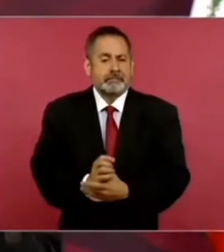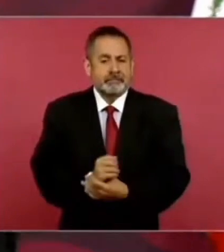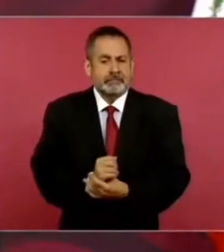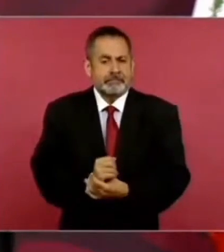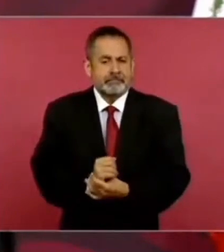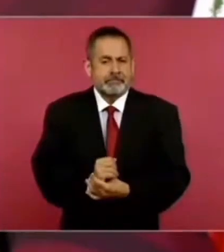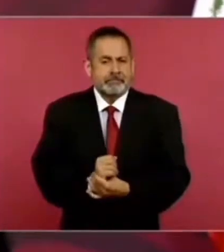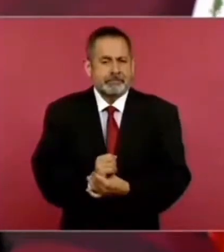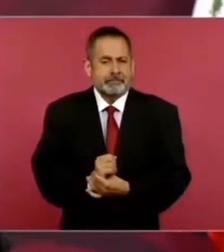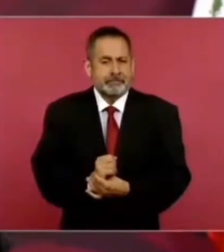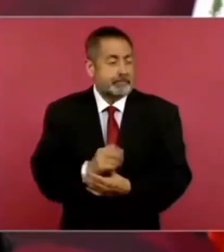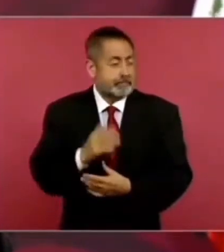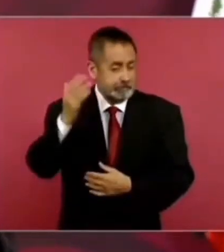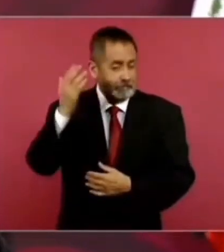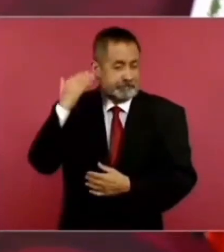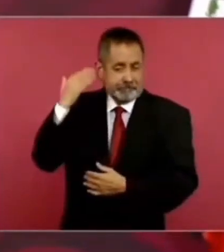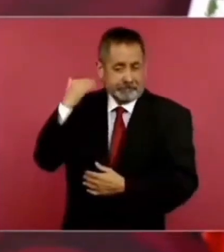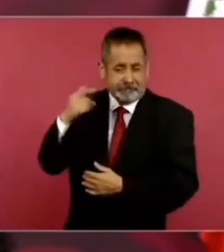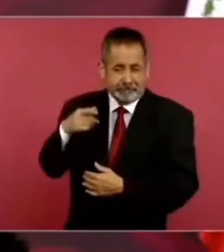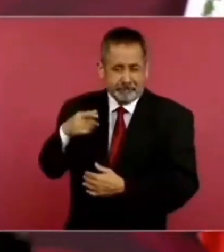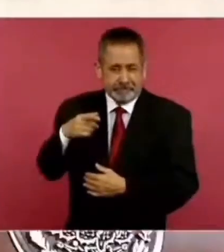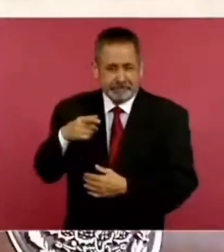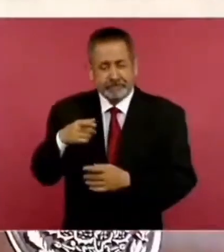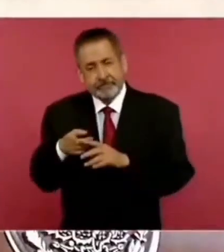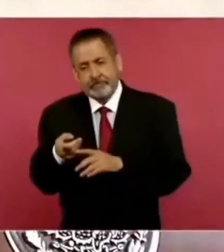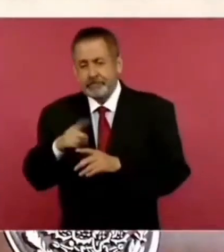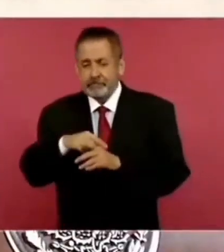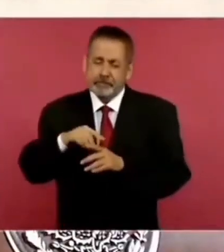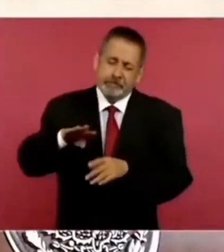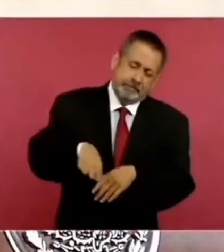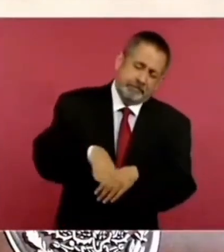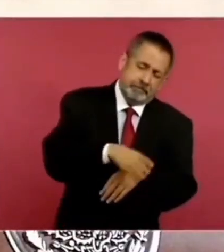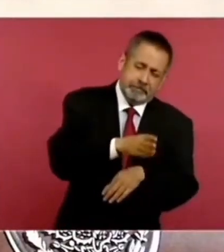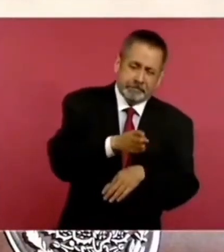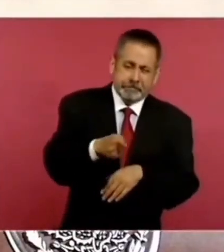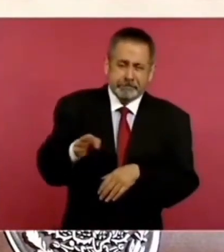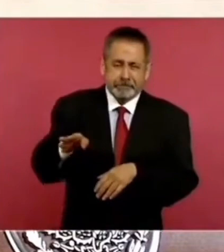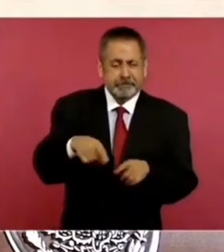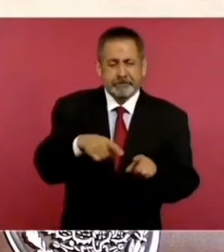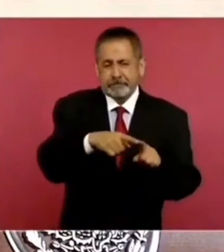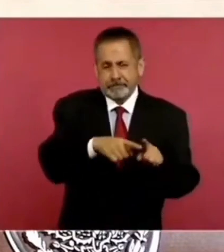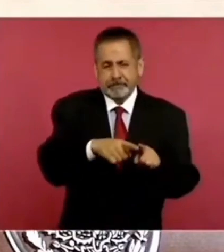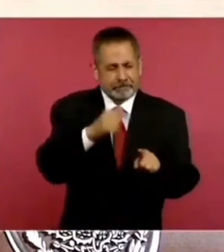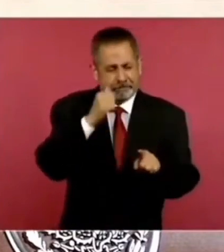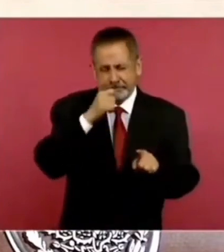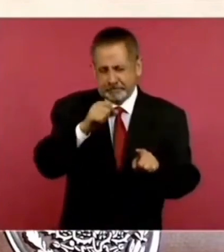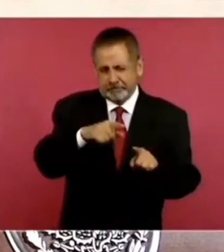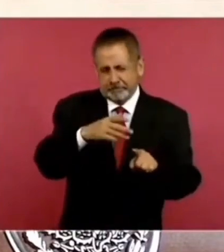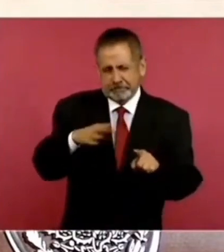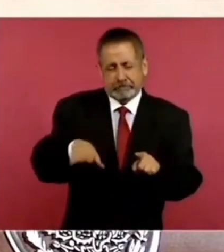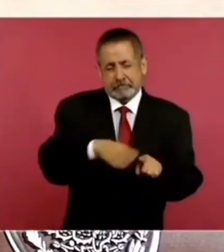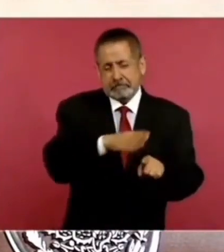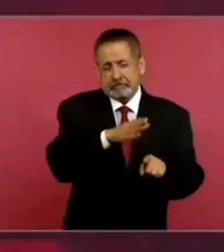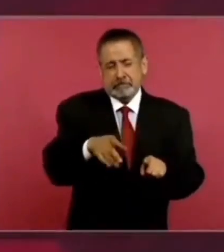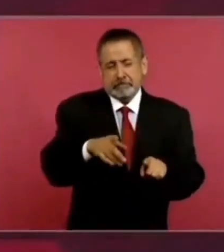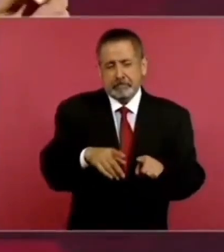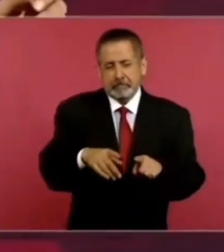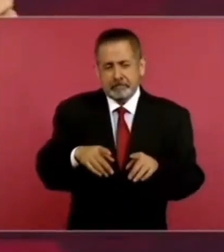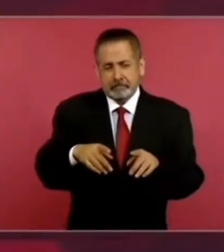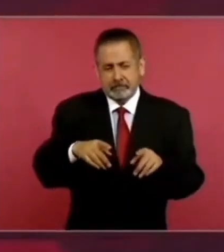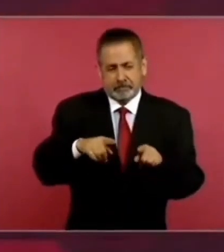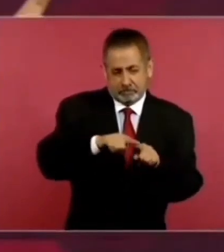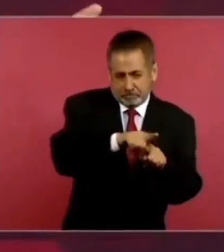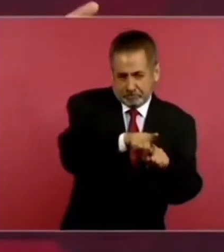Cuando por la carretera de siempre, dos